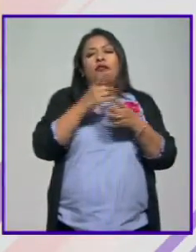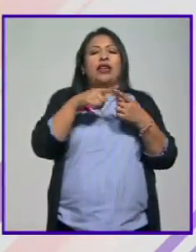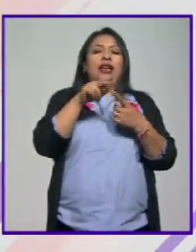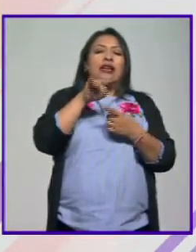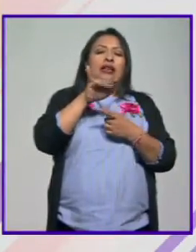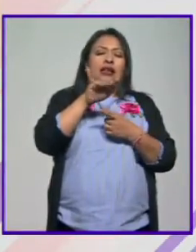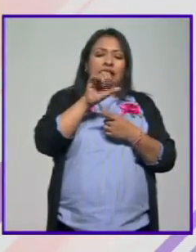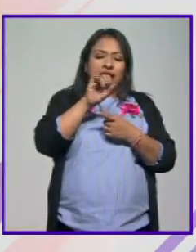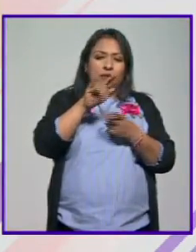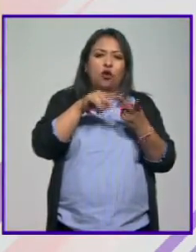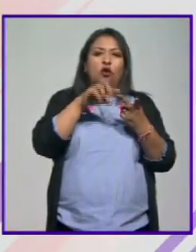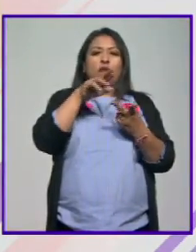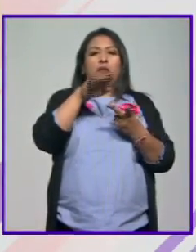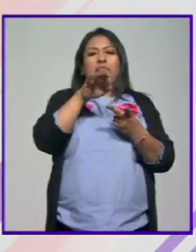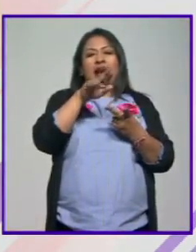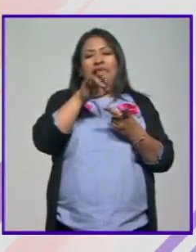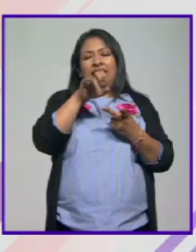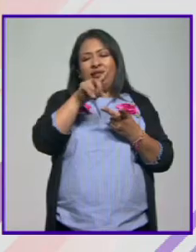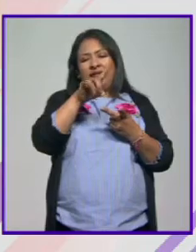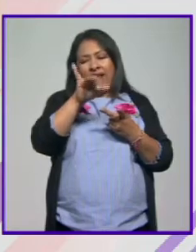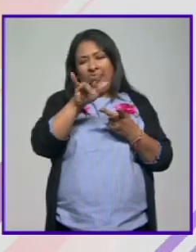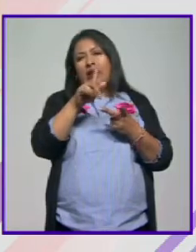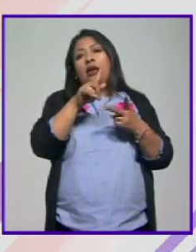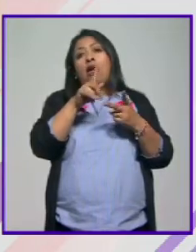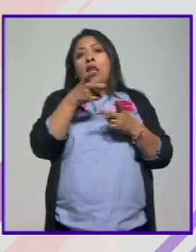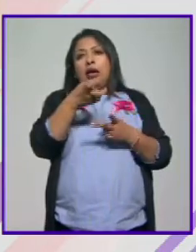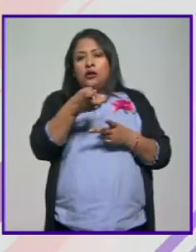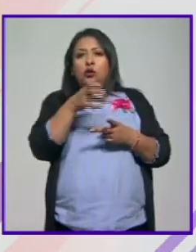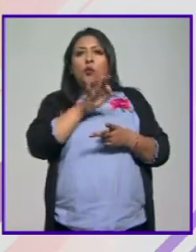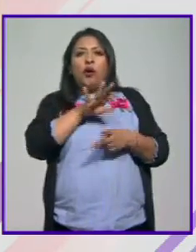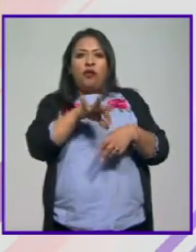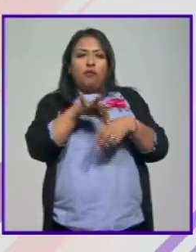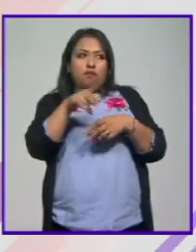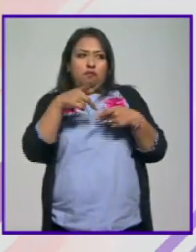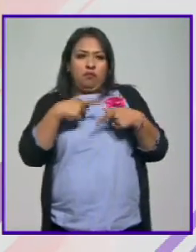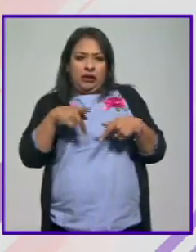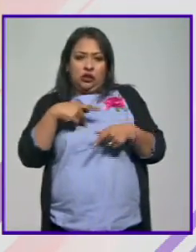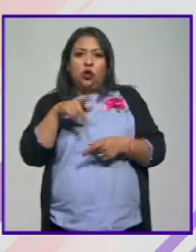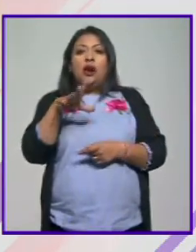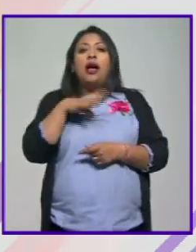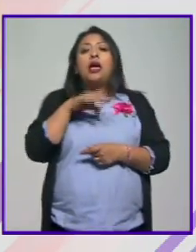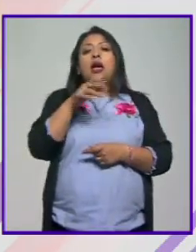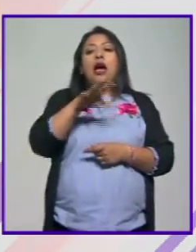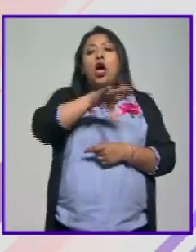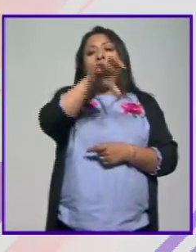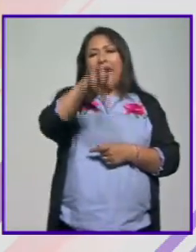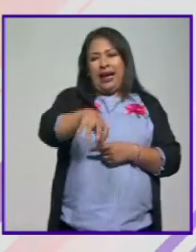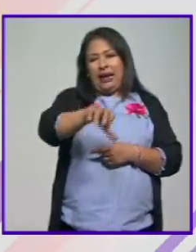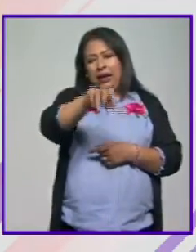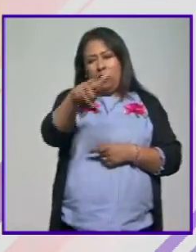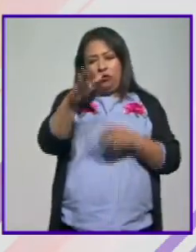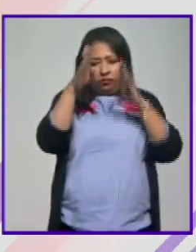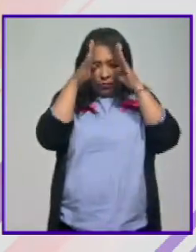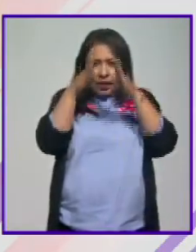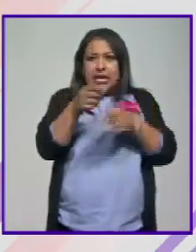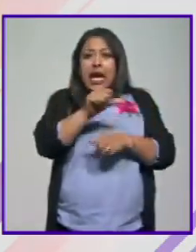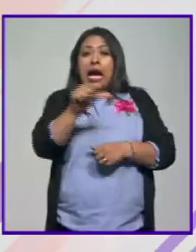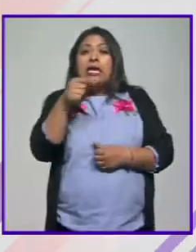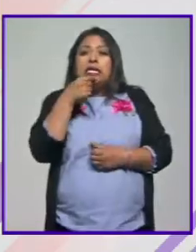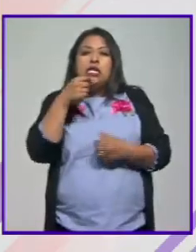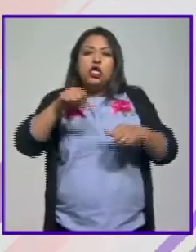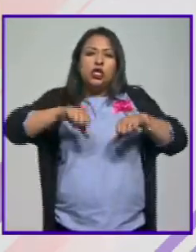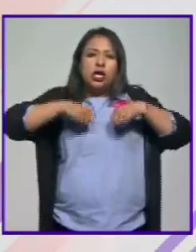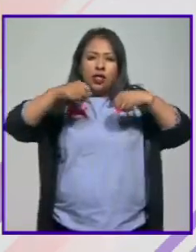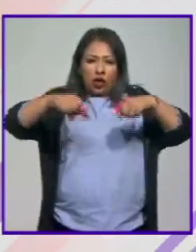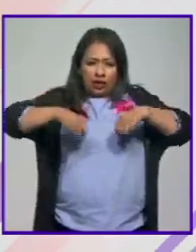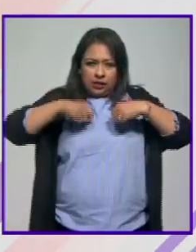Simone o como Marlene Dietrich entonces estas cuestiones las van a poder vivir las personas tenemos un área que está enfocada mucho a los niños y a los